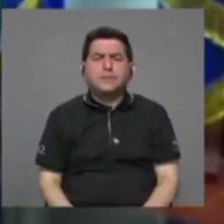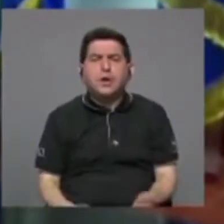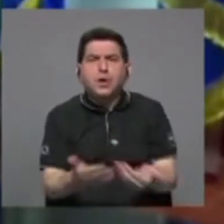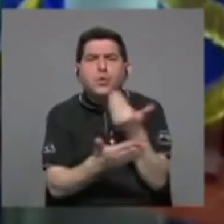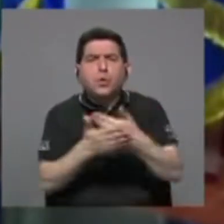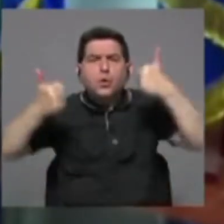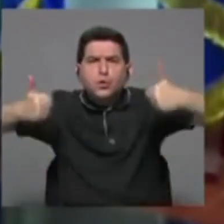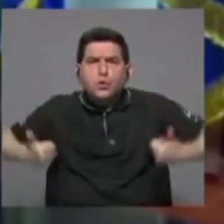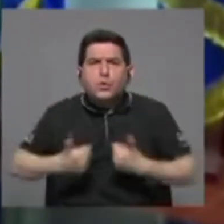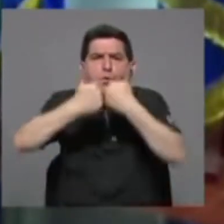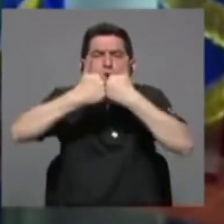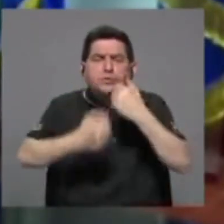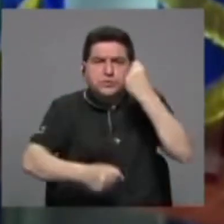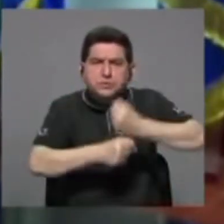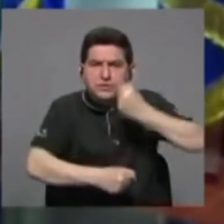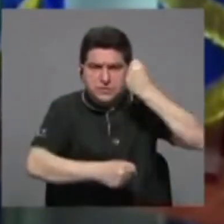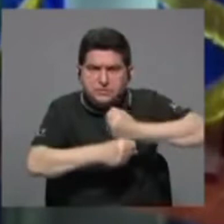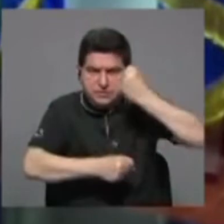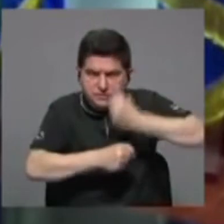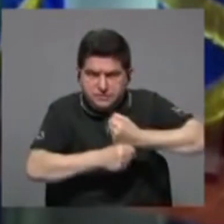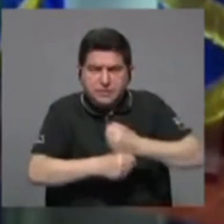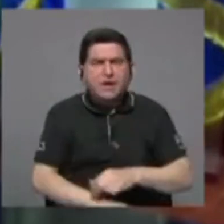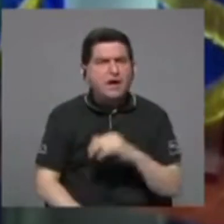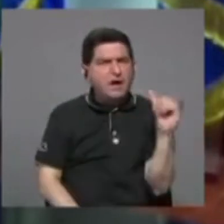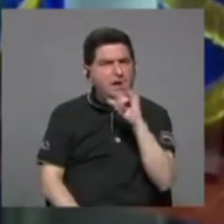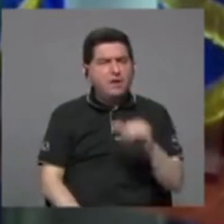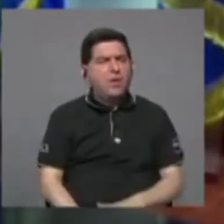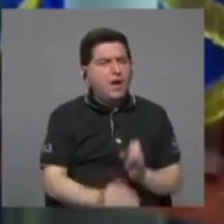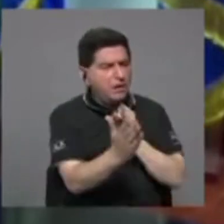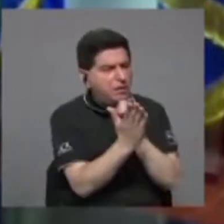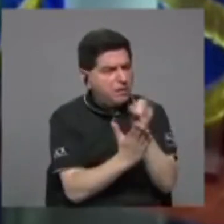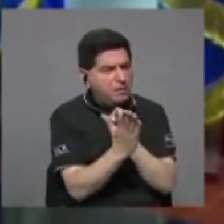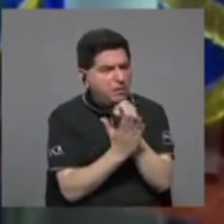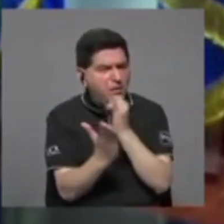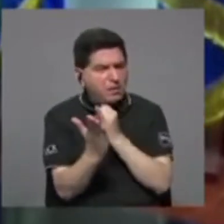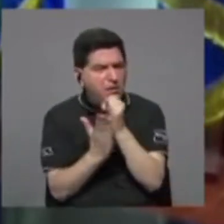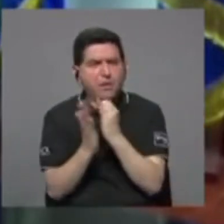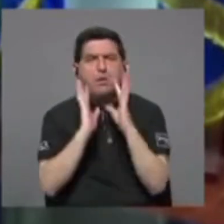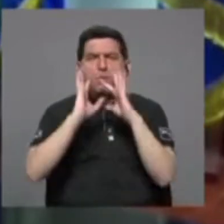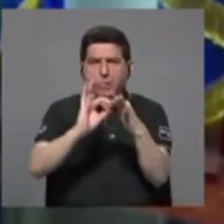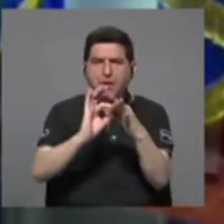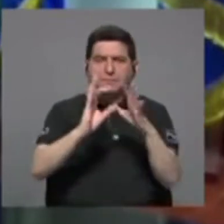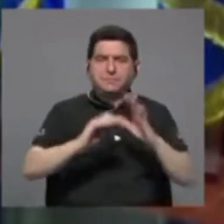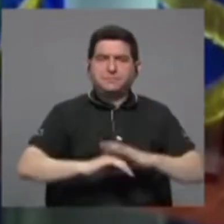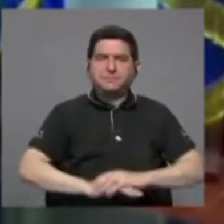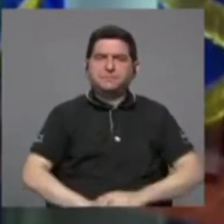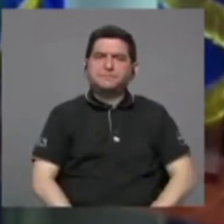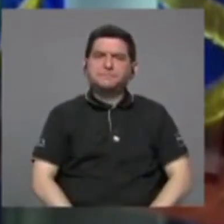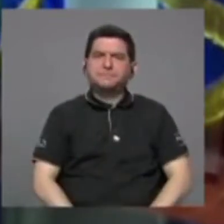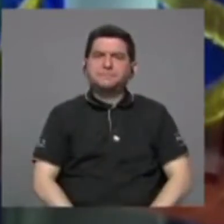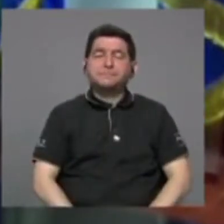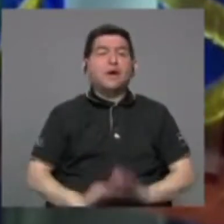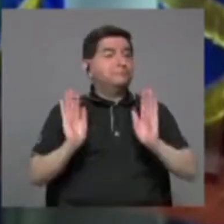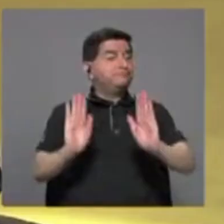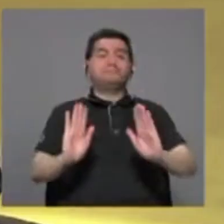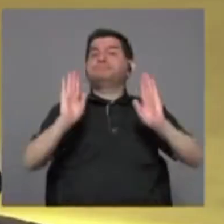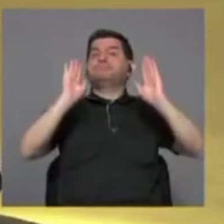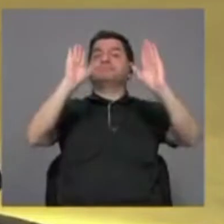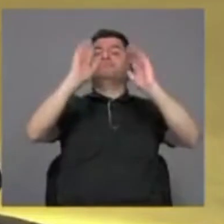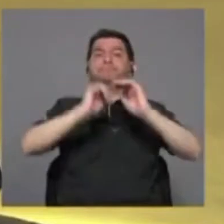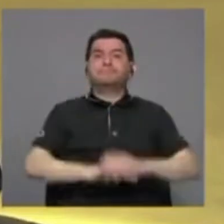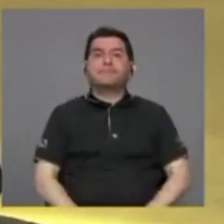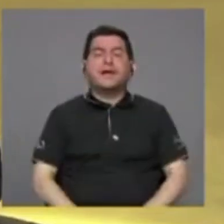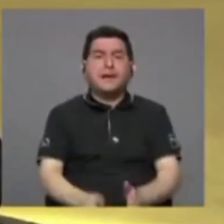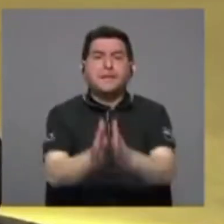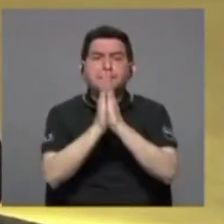para trabajar y también la investigación trabajando conjuntos. Excelente. Y vamos